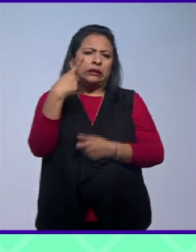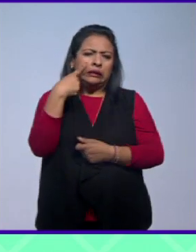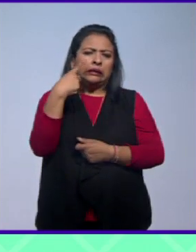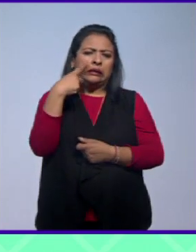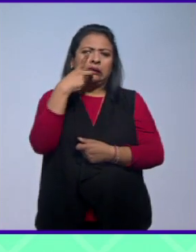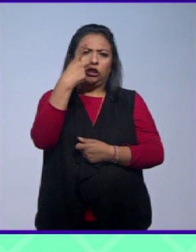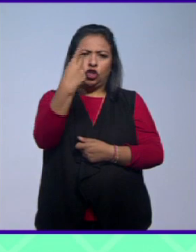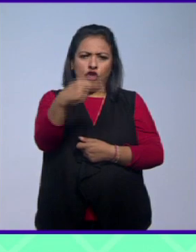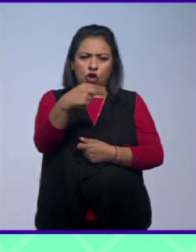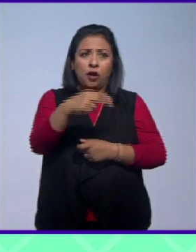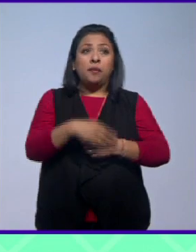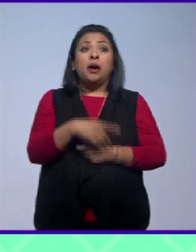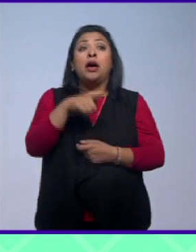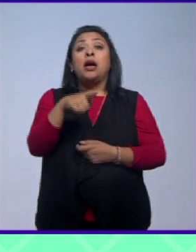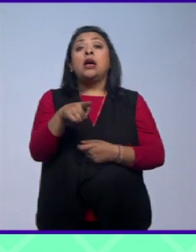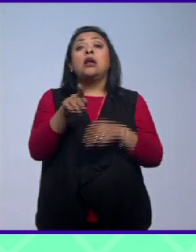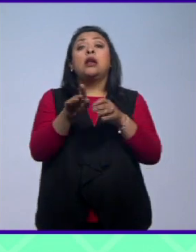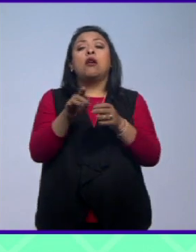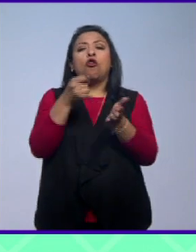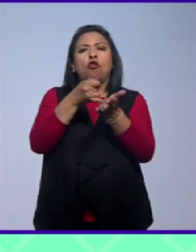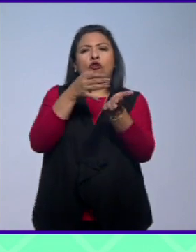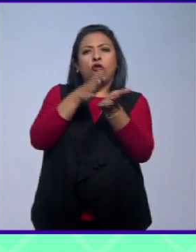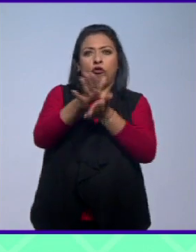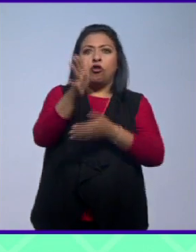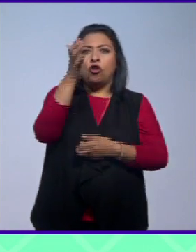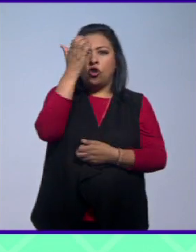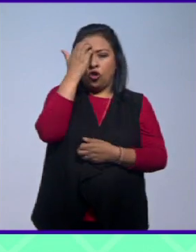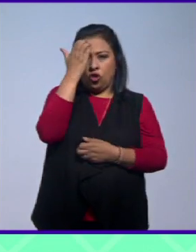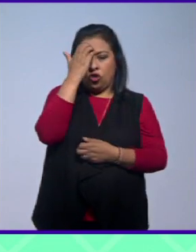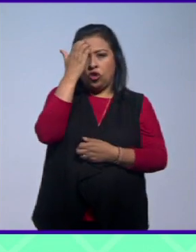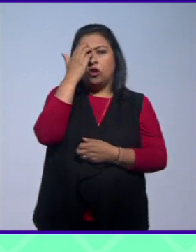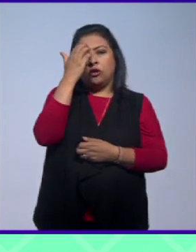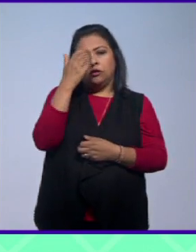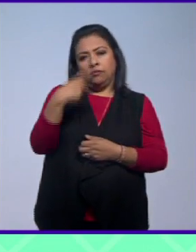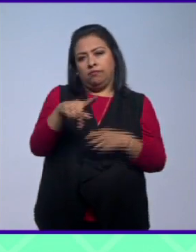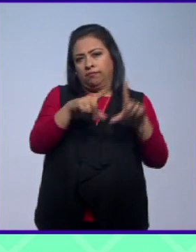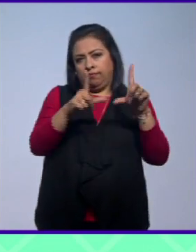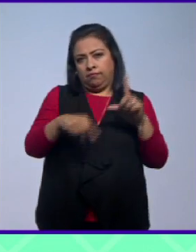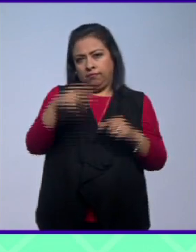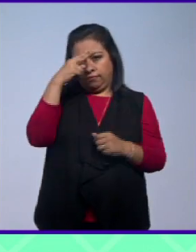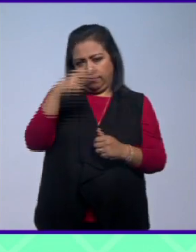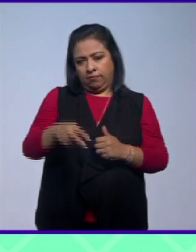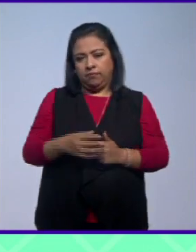ocasiones es uno de los impresores más conocidos de nuestro país.